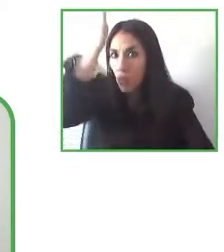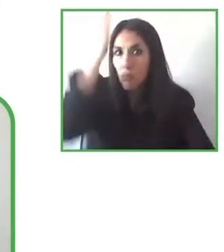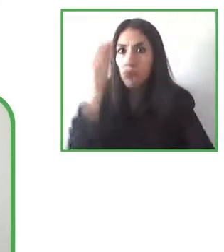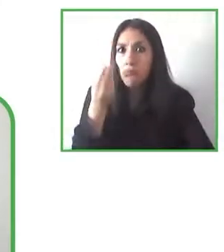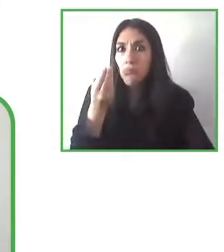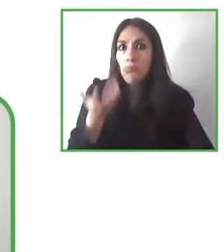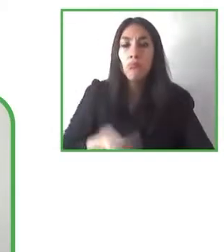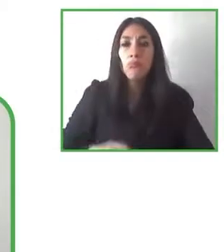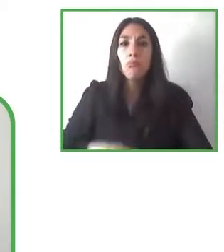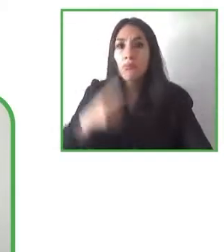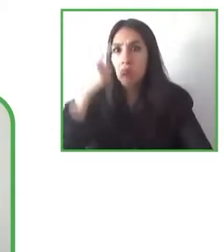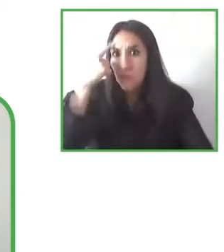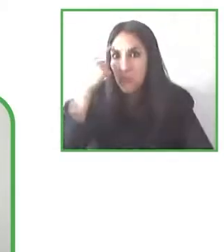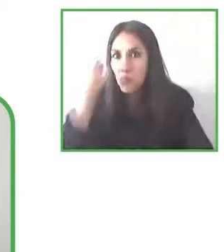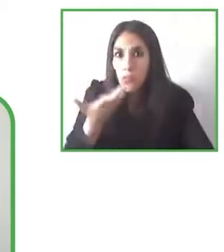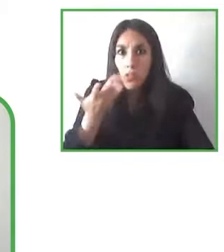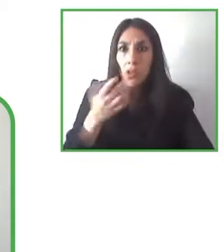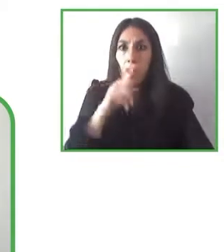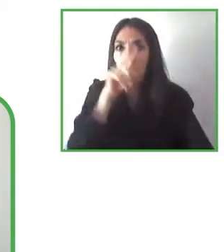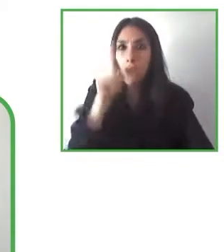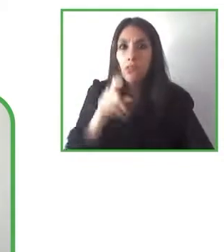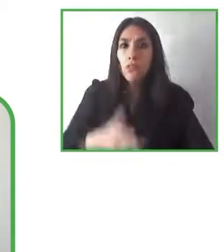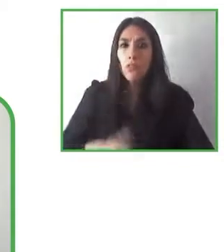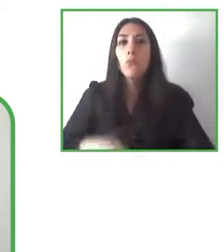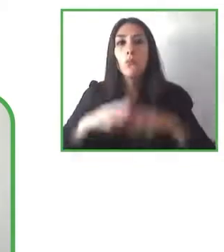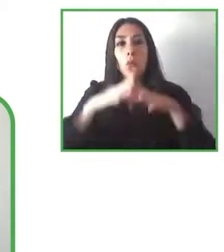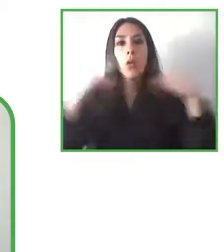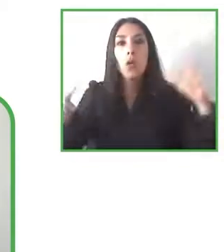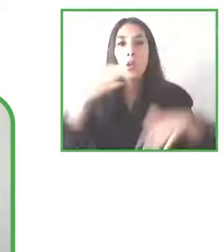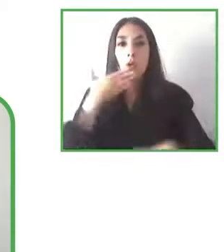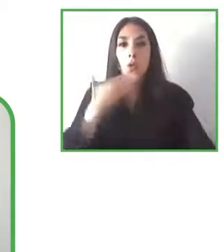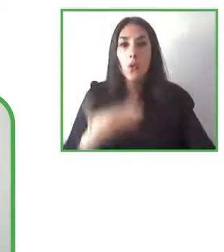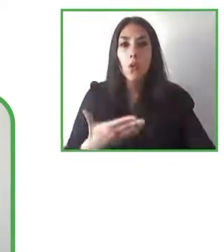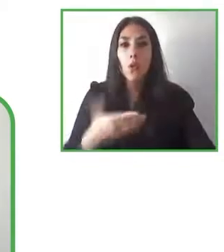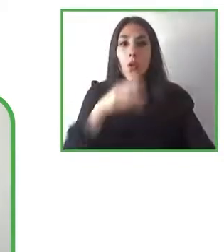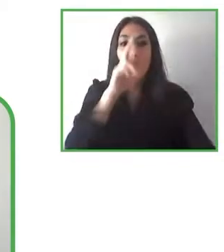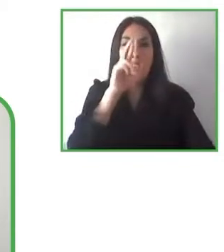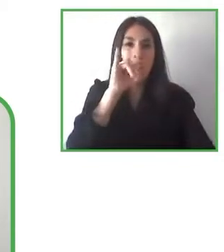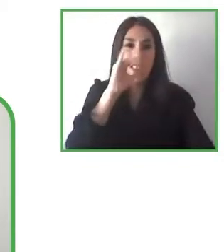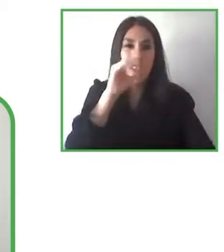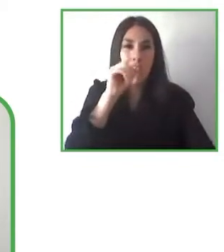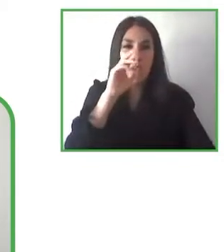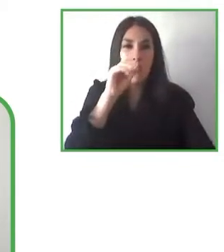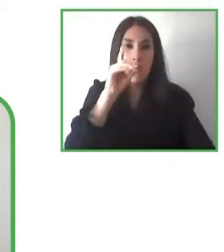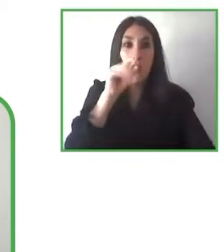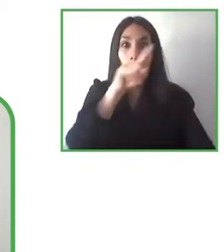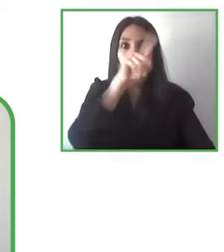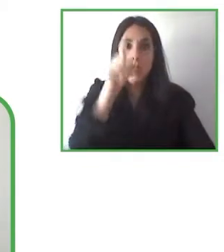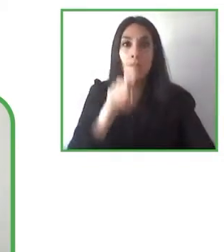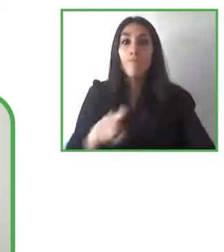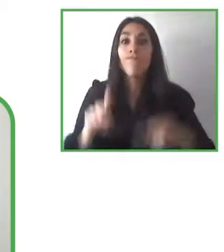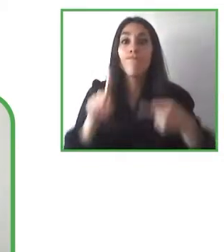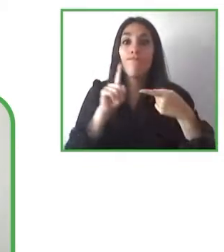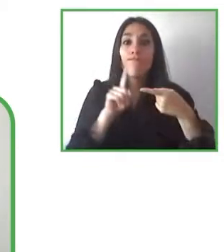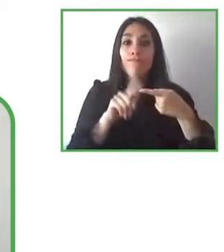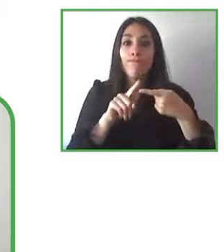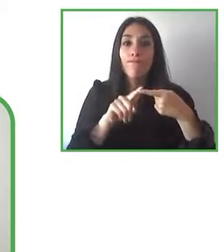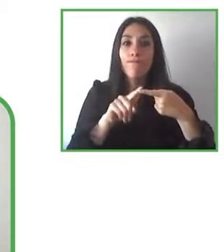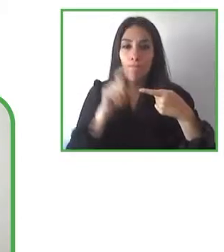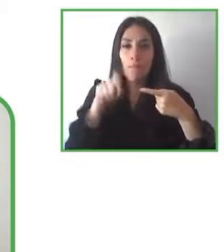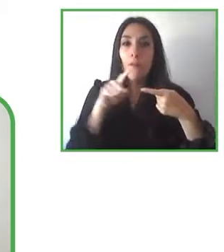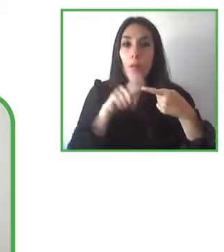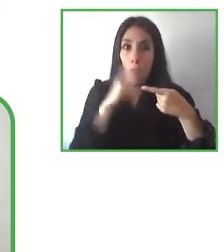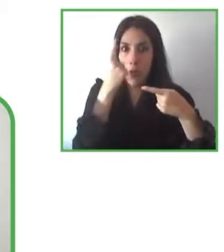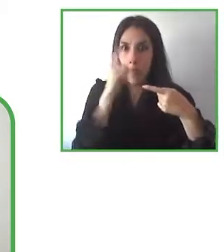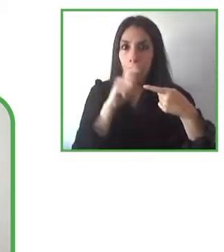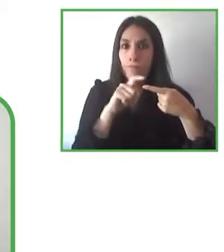Muchas gracias Ricardo por estas preguntas especialmente la última voy a tratar de responder brevemente voy a empezar con la primera respuesta